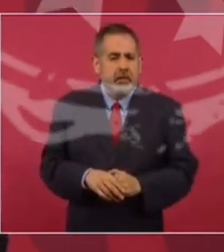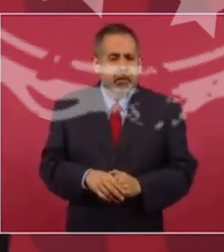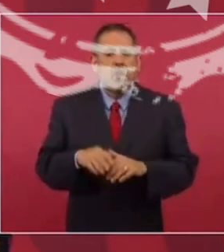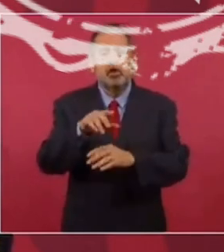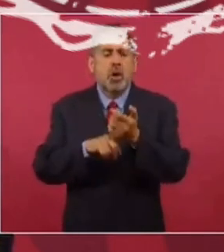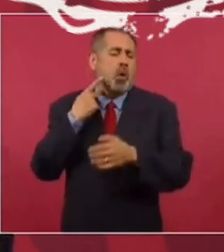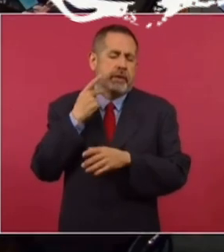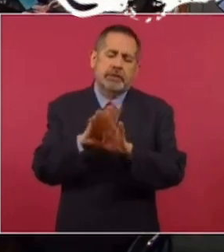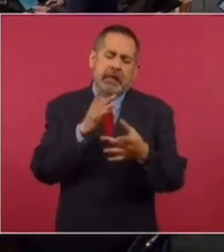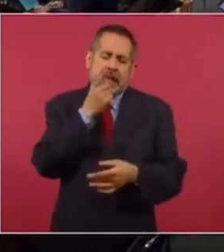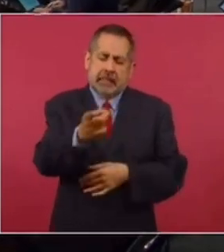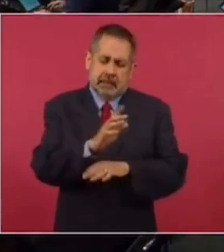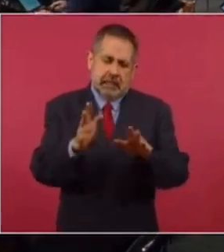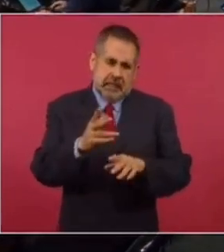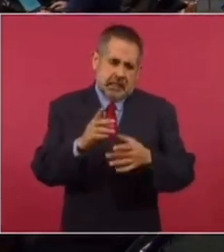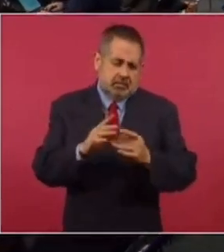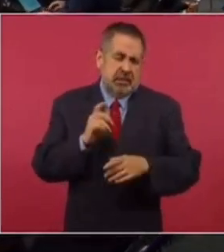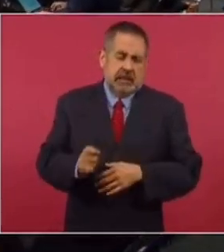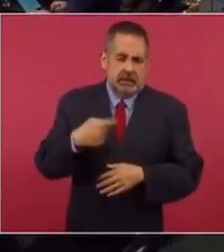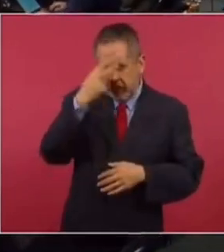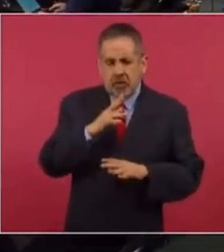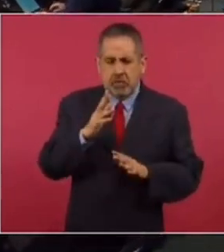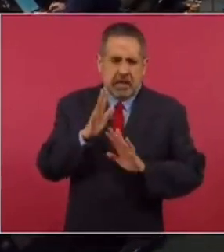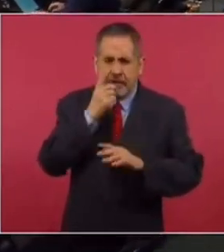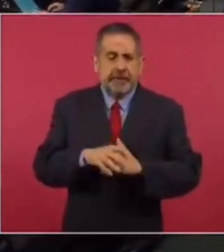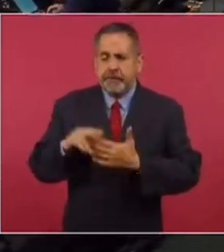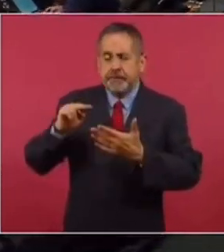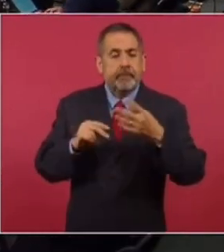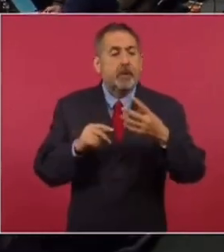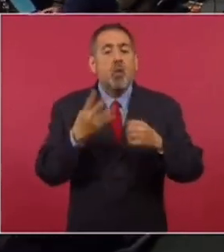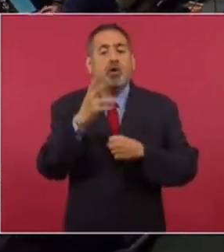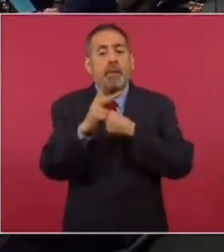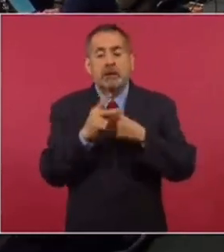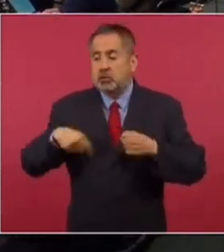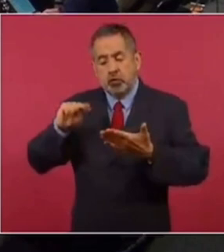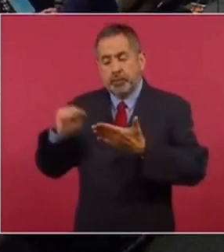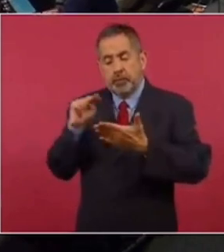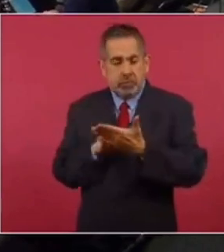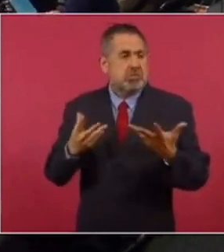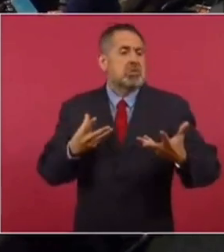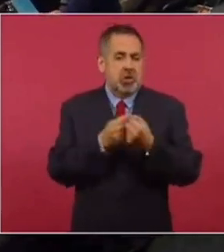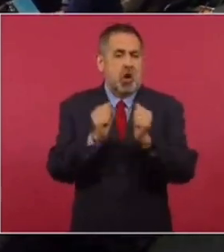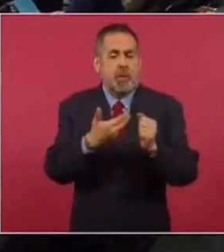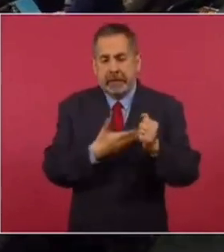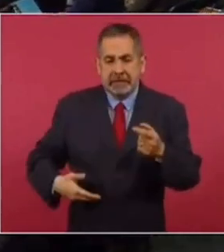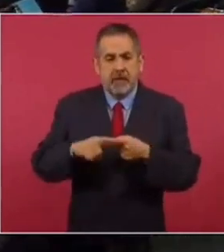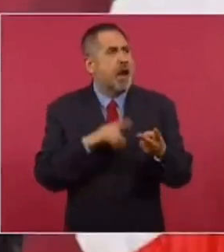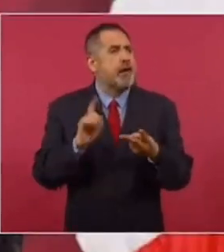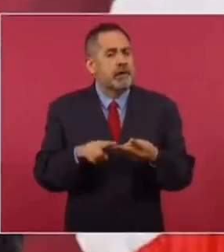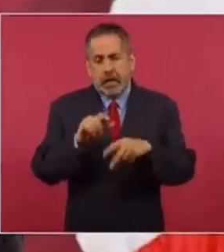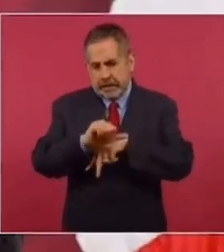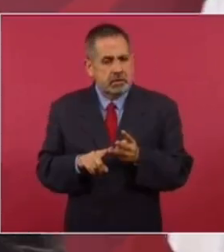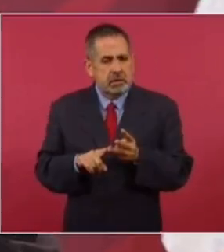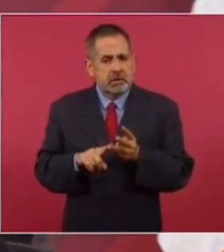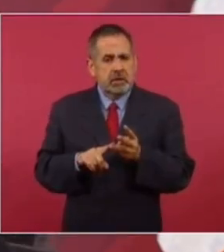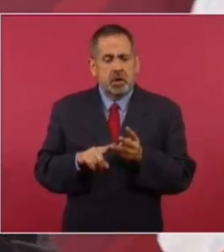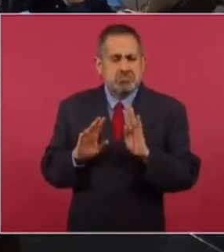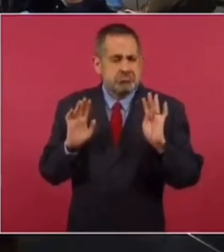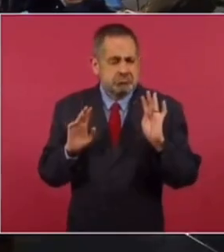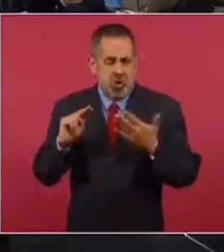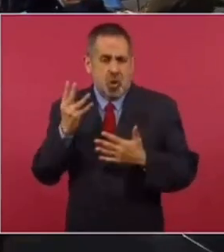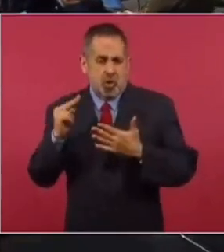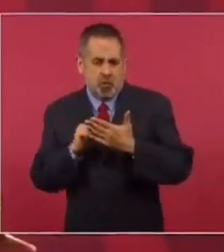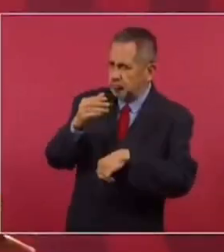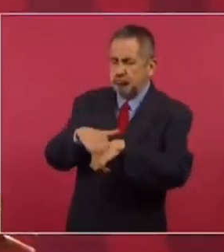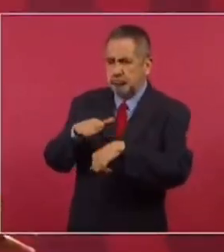Acerca de la situación política ya hemos fijado nuestra postura, firmamos un documento con el presidente de Colombia, de Argentina, de Bolivia,